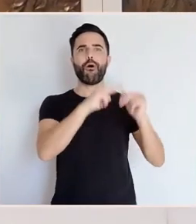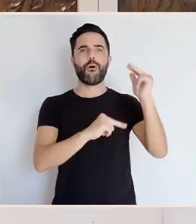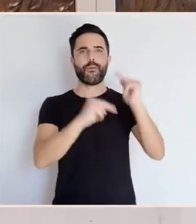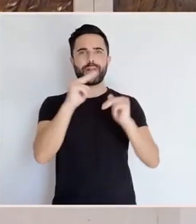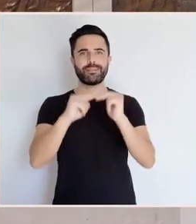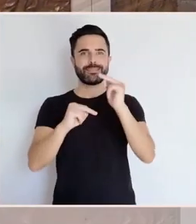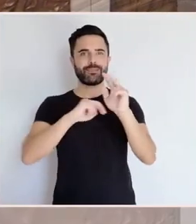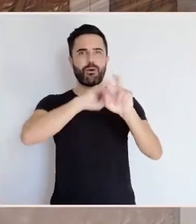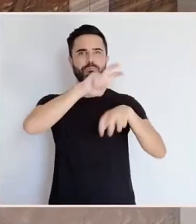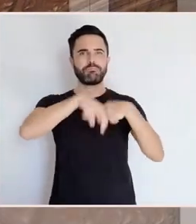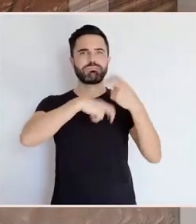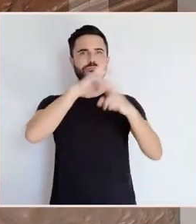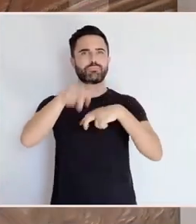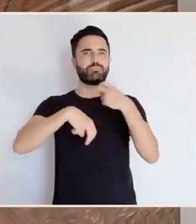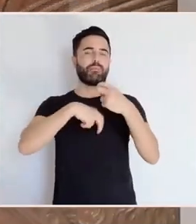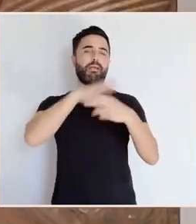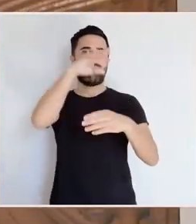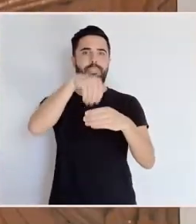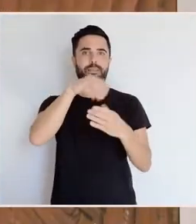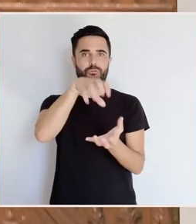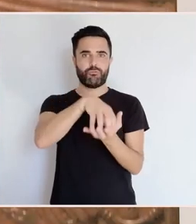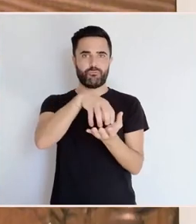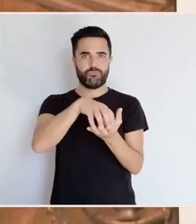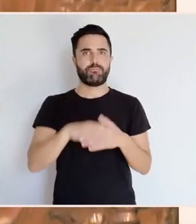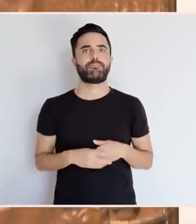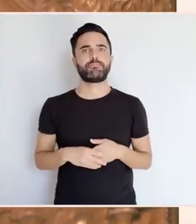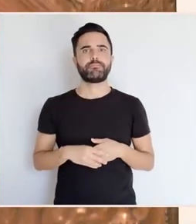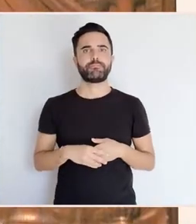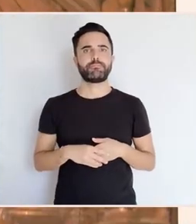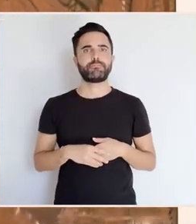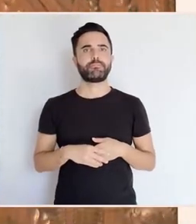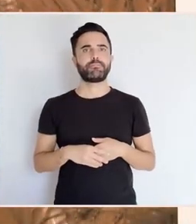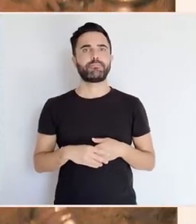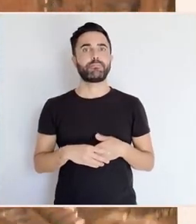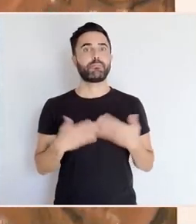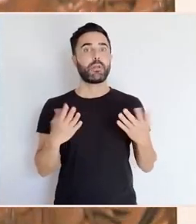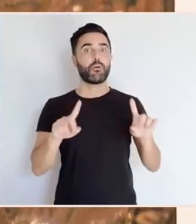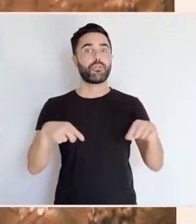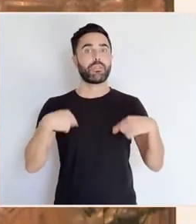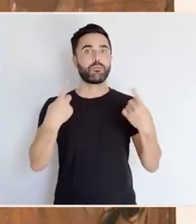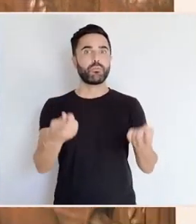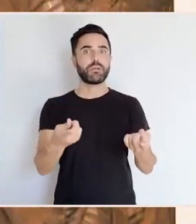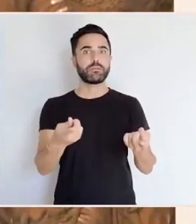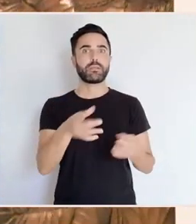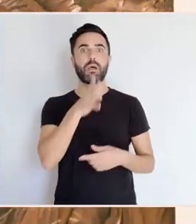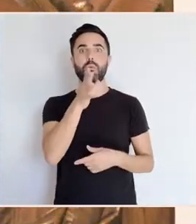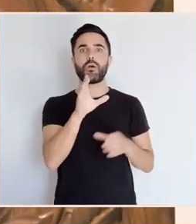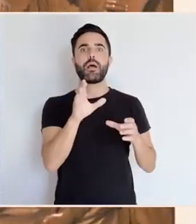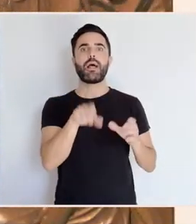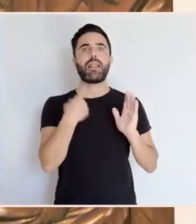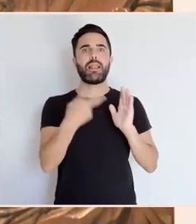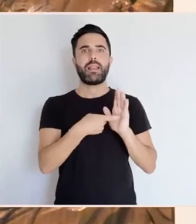reconstrucción no consunto monástico. Pero posteriormente, debido á lei de exclaustración de